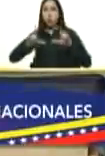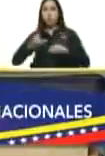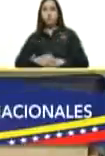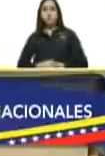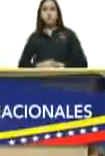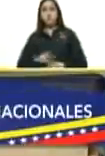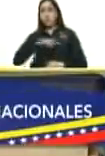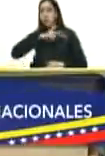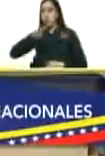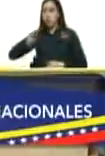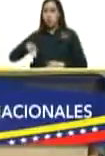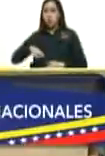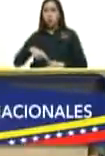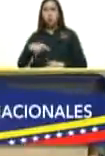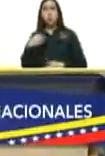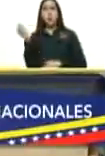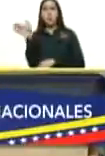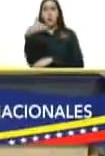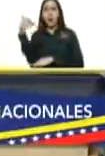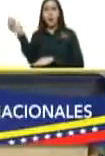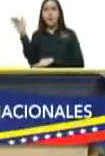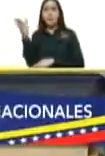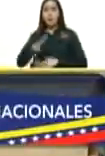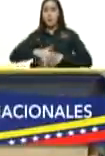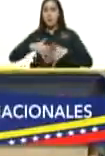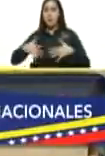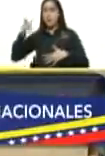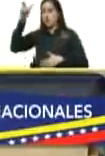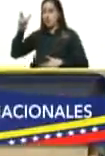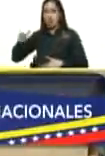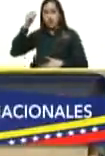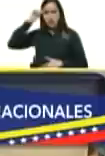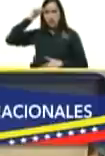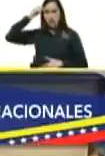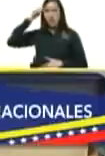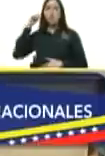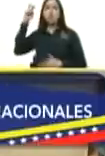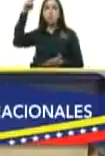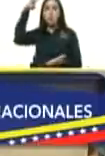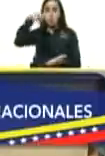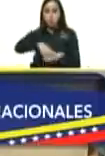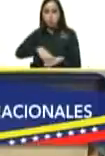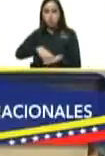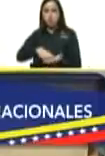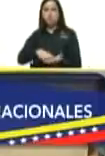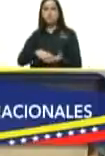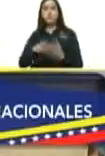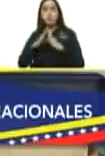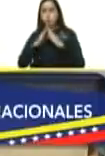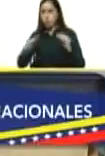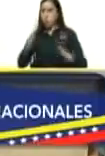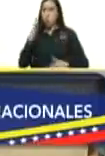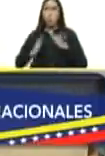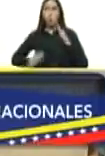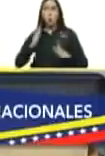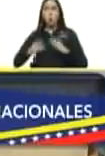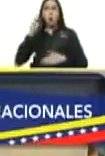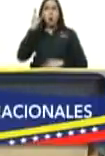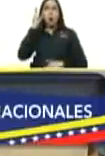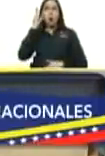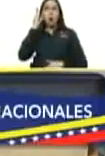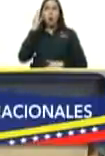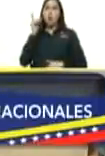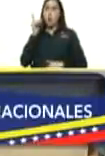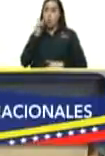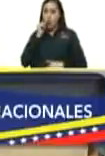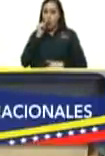nuestra porta estandarte la gran Yulimar Rojas y todas las atletas los